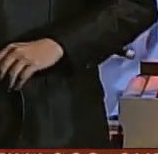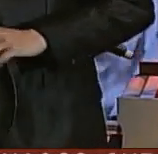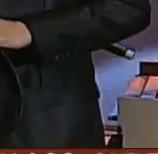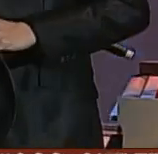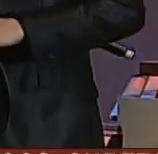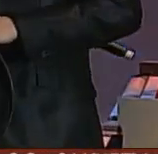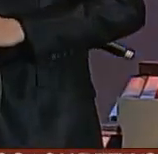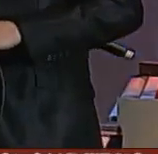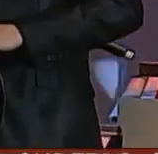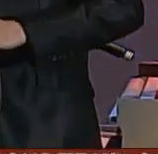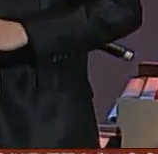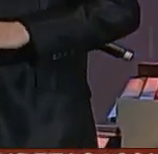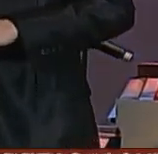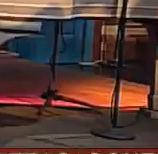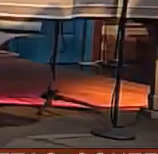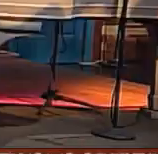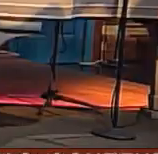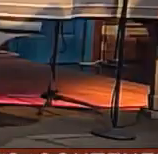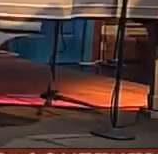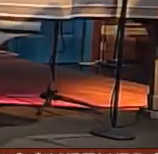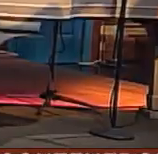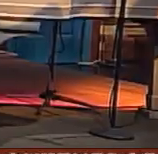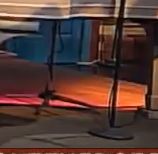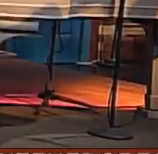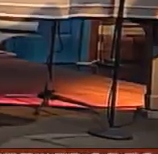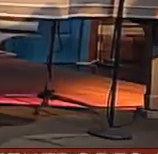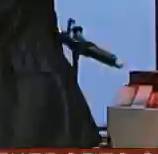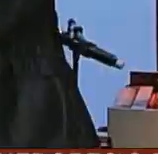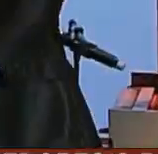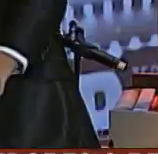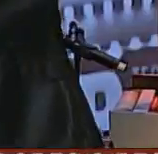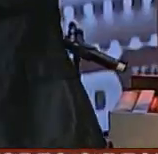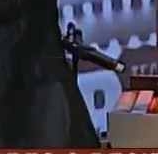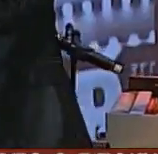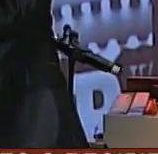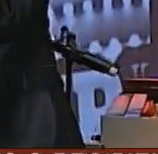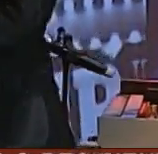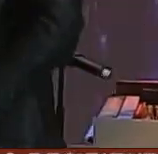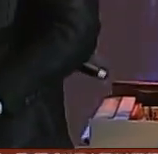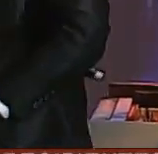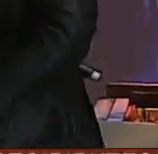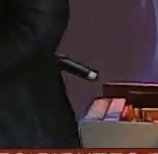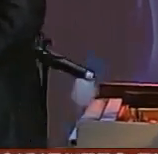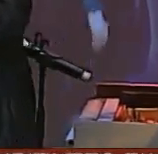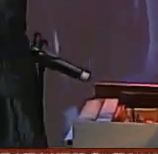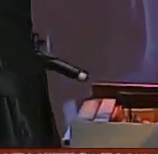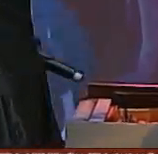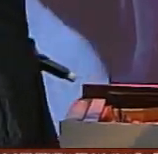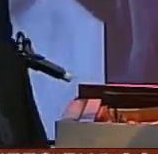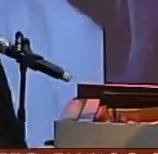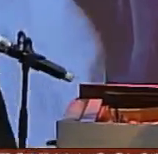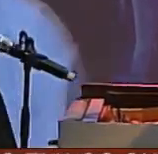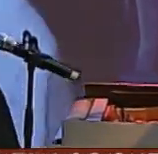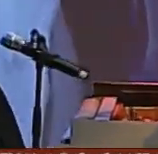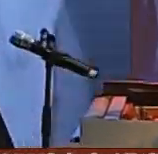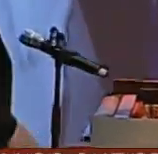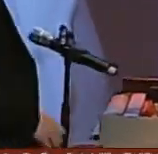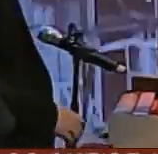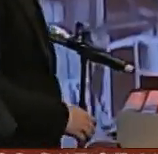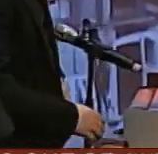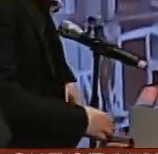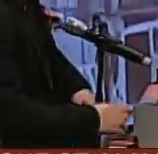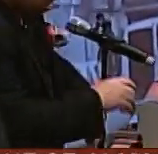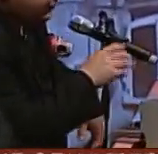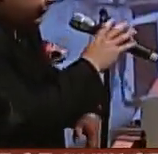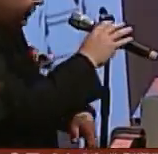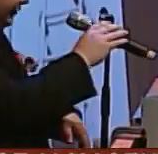hay teatro el teatro lo ligamos con el tango el rockabilly lo mezclamos con fotografía vintage una chica que se llama